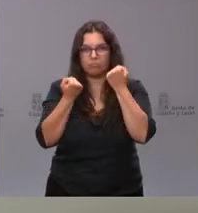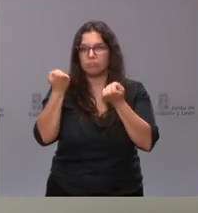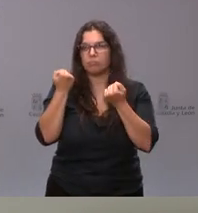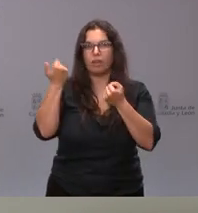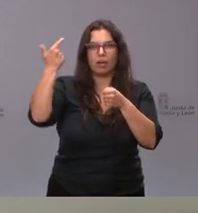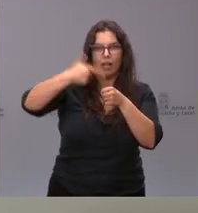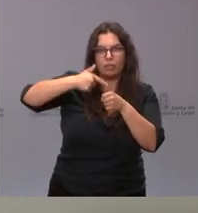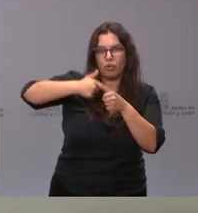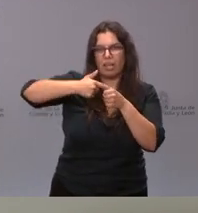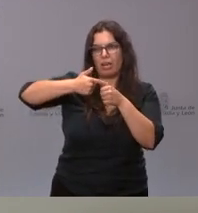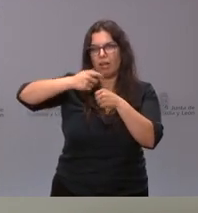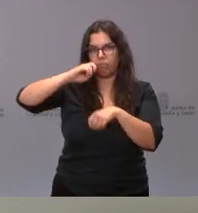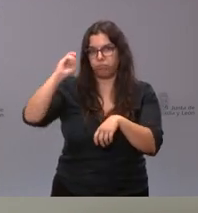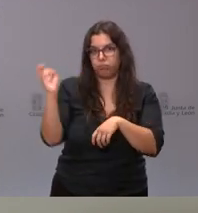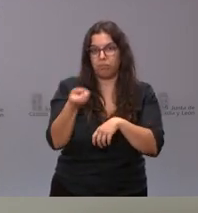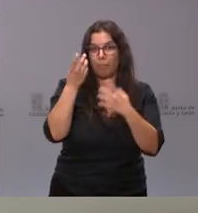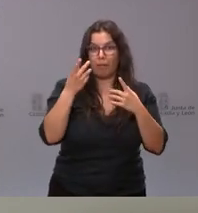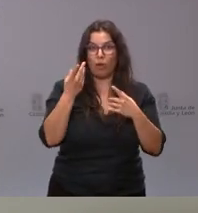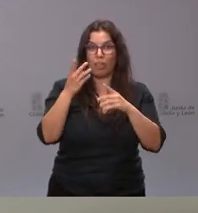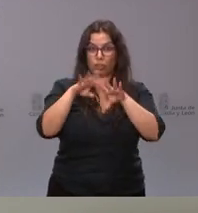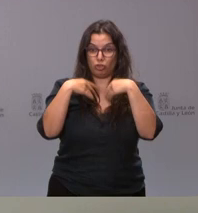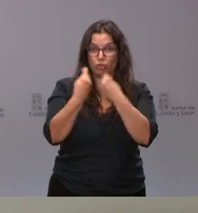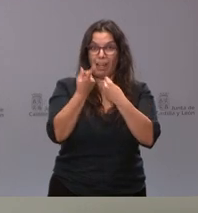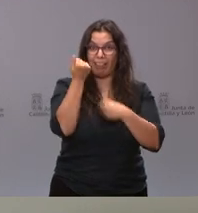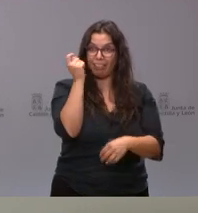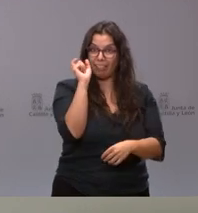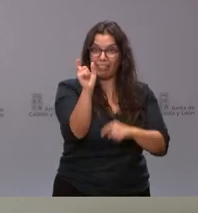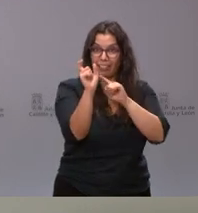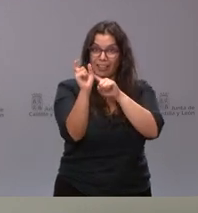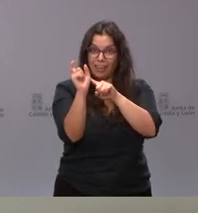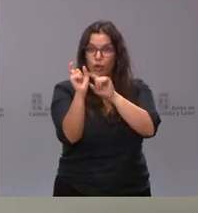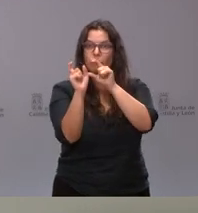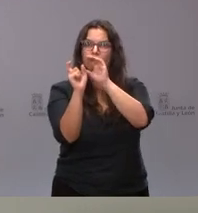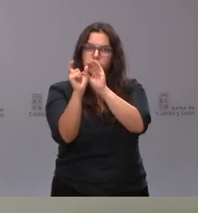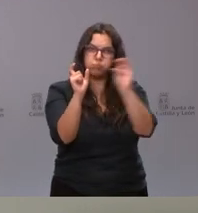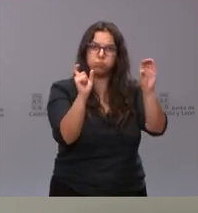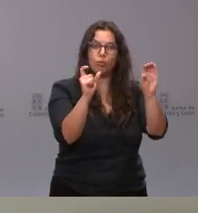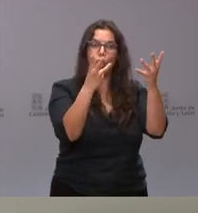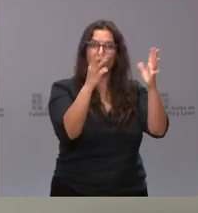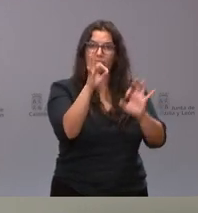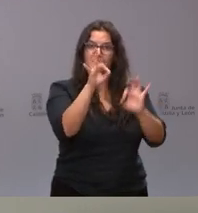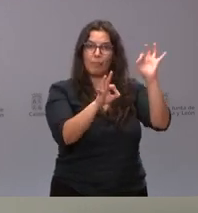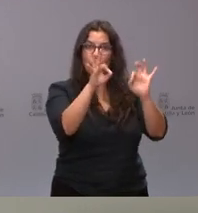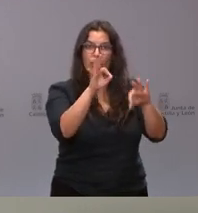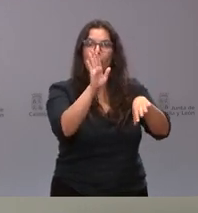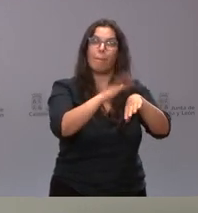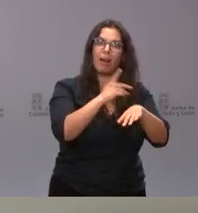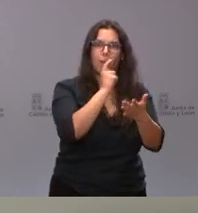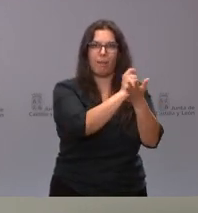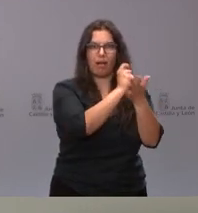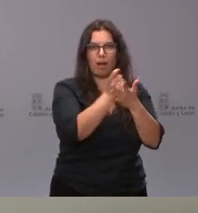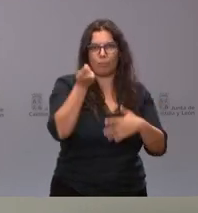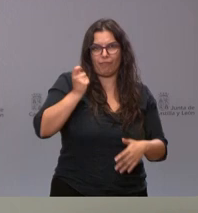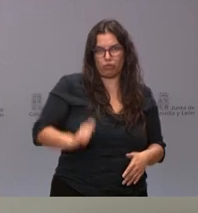combustible que es necesario utilizar para el mismo. Pero en la medida en que el 80% del coste es un coste vinculado al